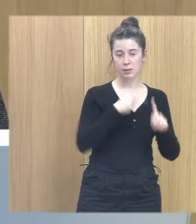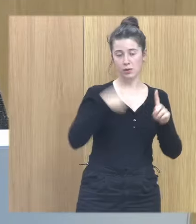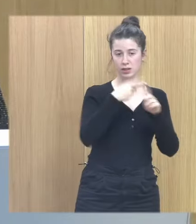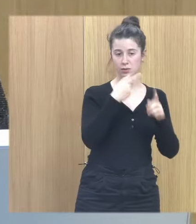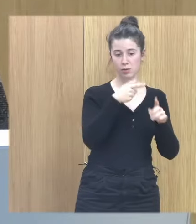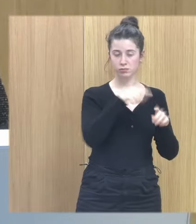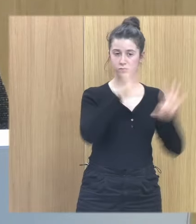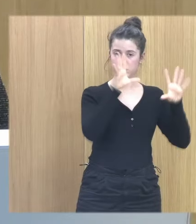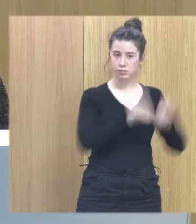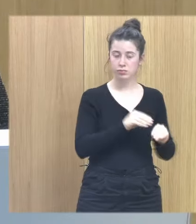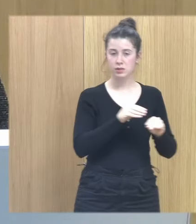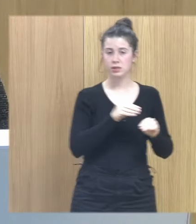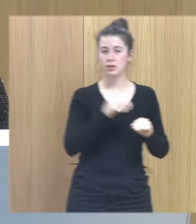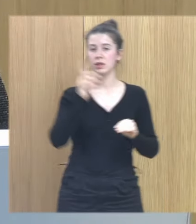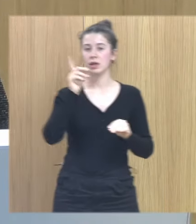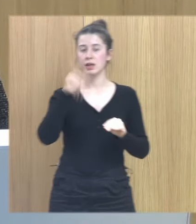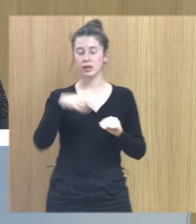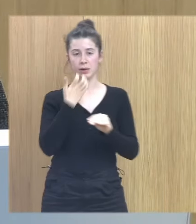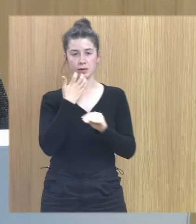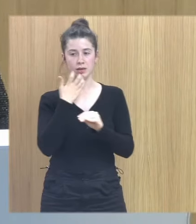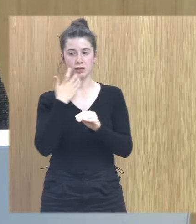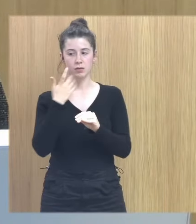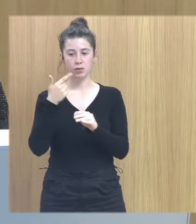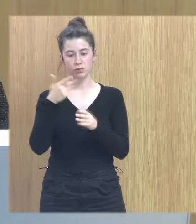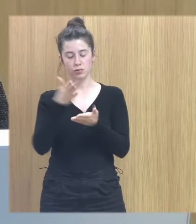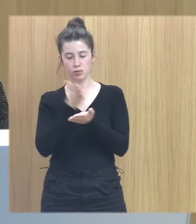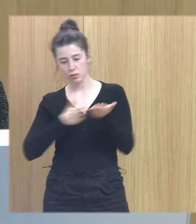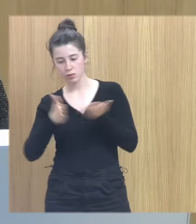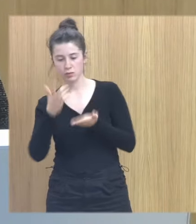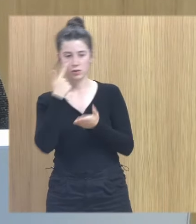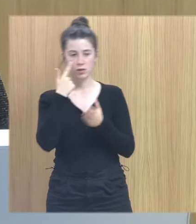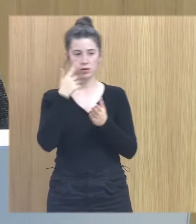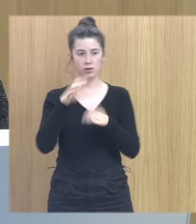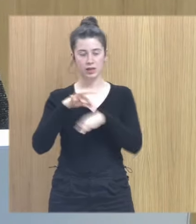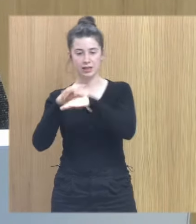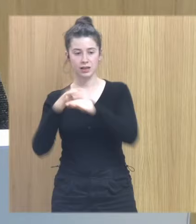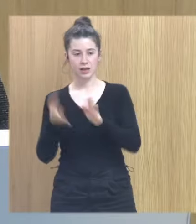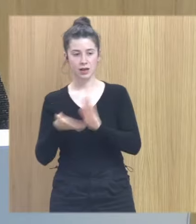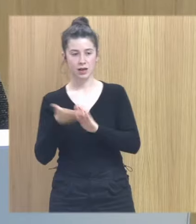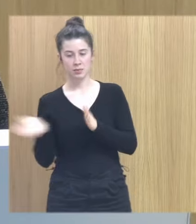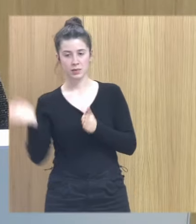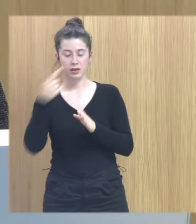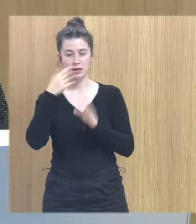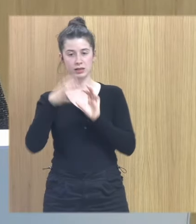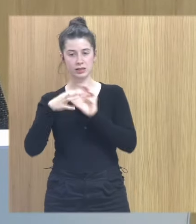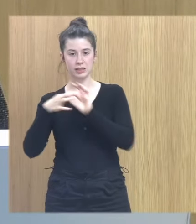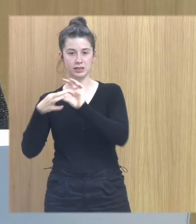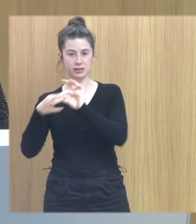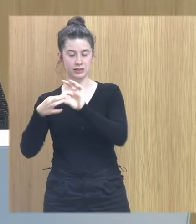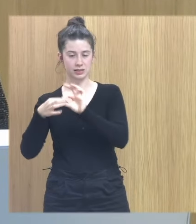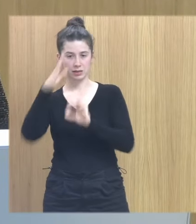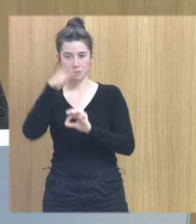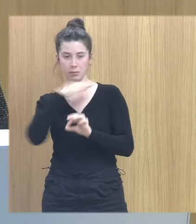narrativa yo trabajé para conducir a esa persona a reconstruir el vínculo con la persona abusadora o con la persona maltratante, sea